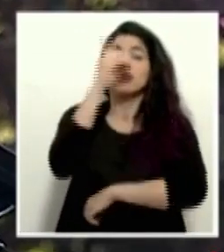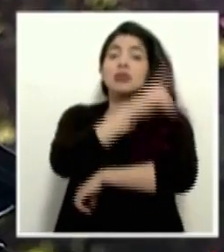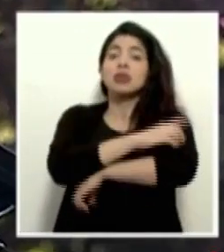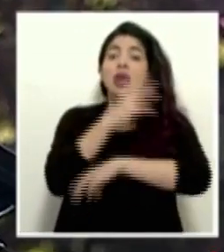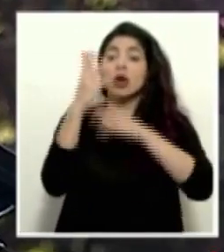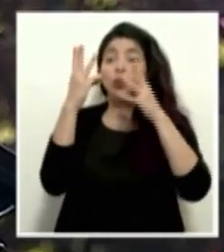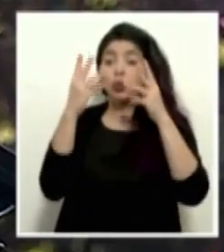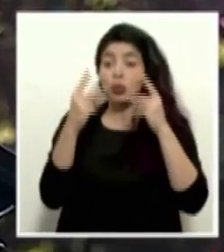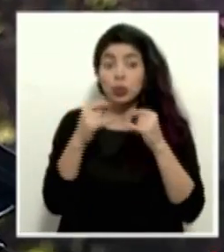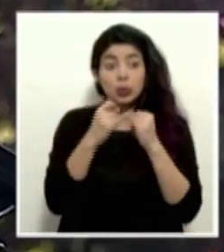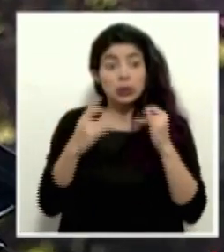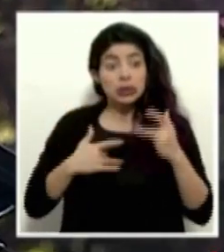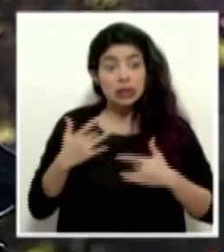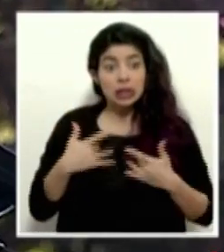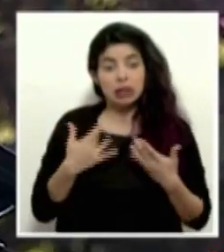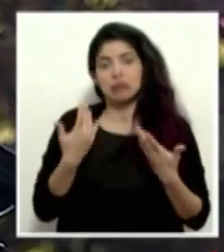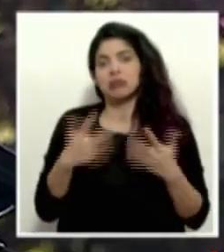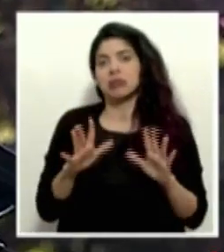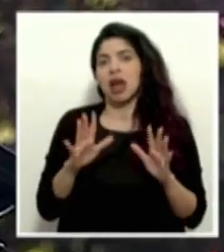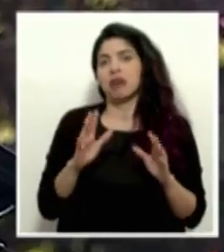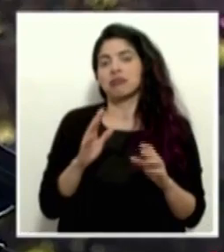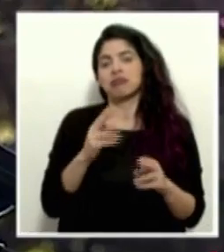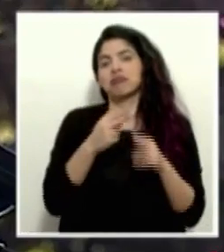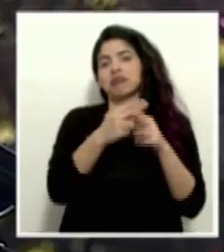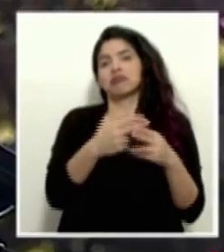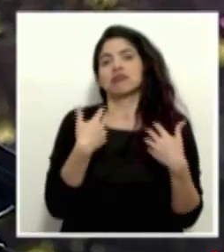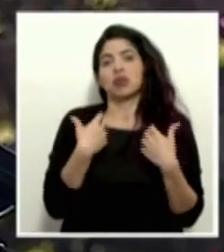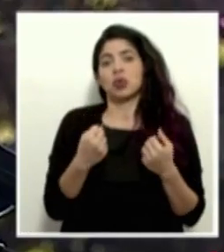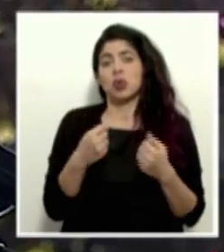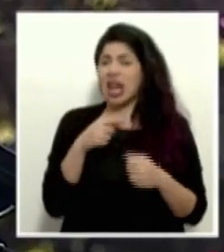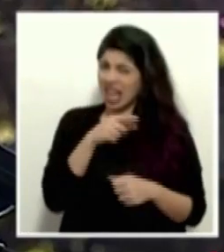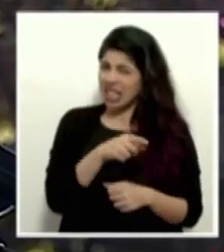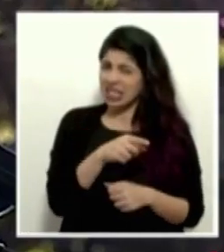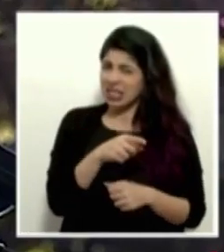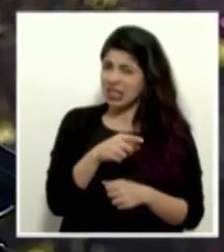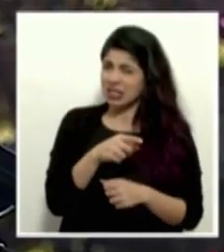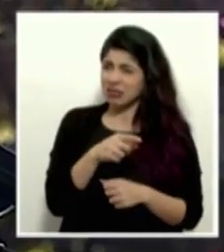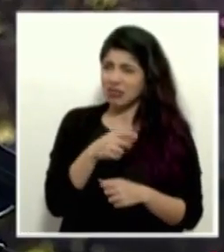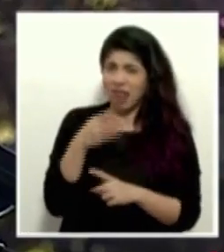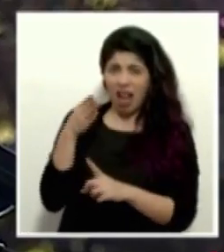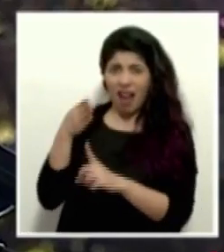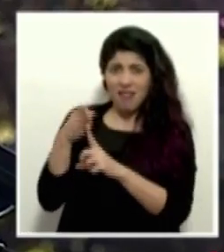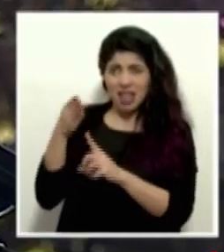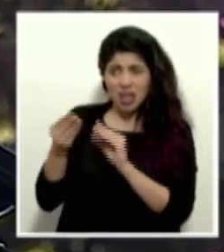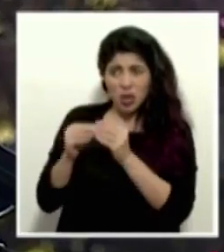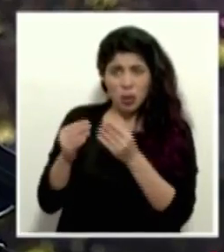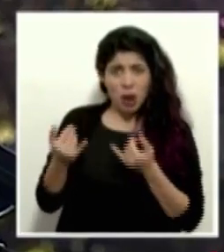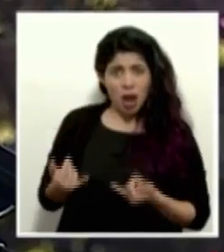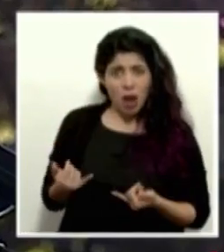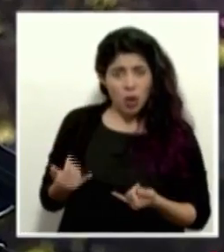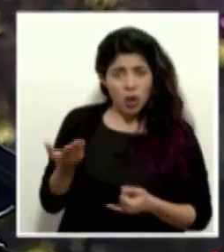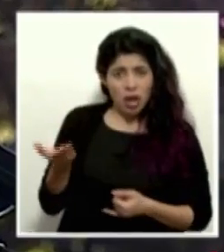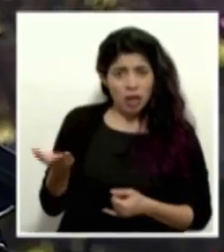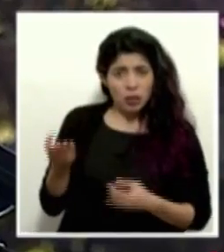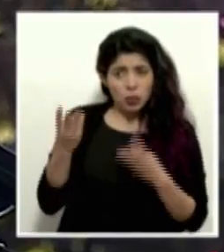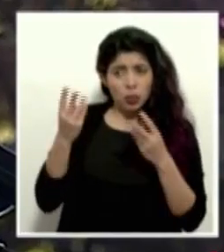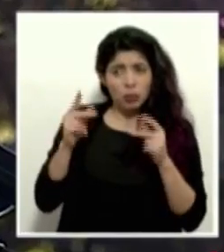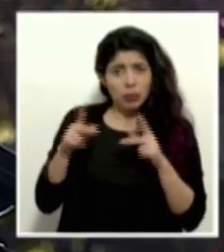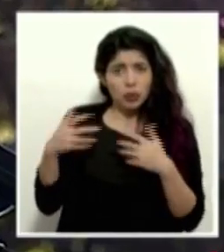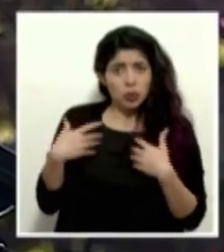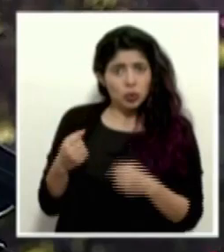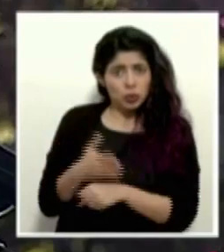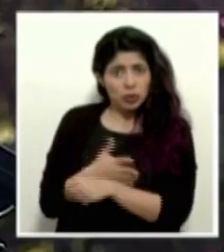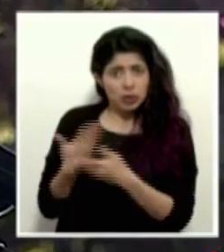para los que no tenían síntomas y que se daban por recuperado. No sé si eso está afectando la cifra que tenemos actualmente de personas